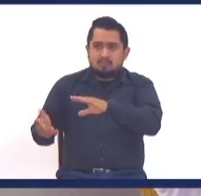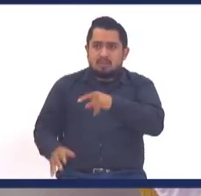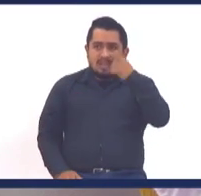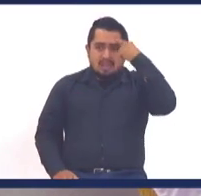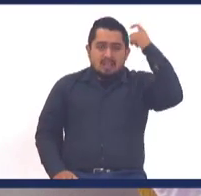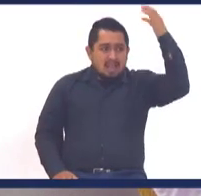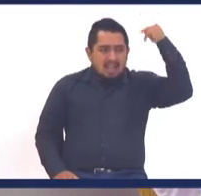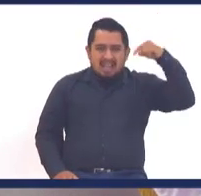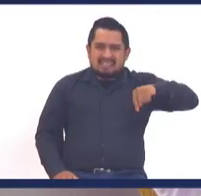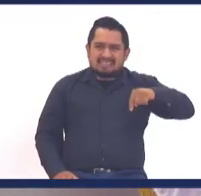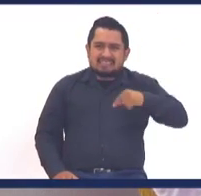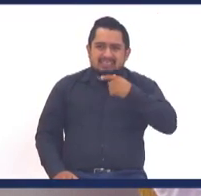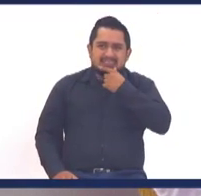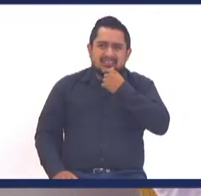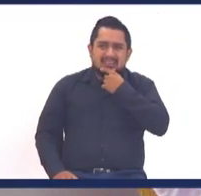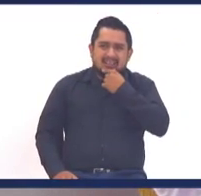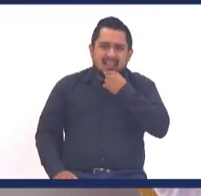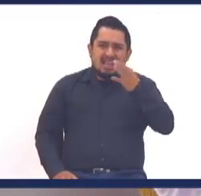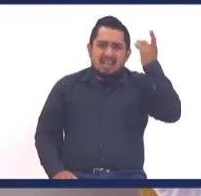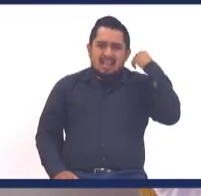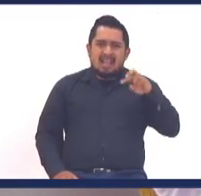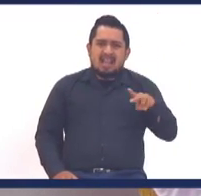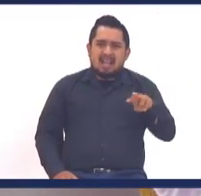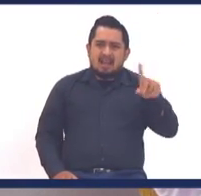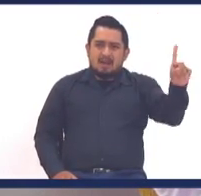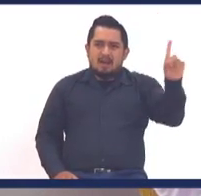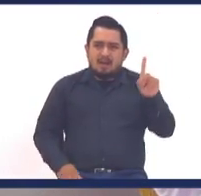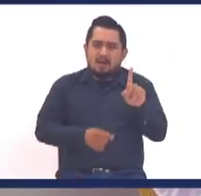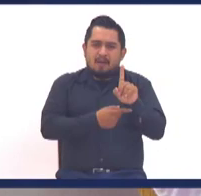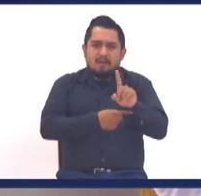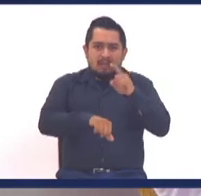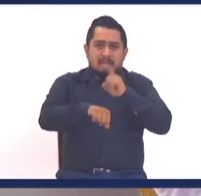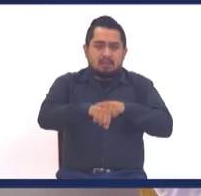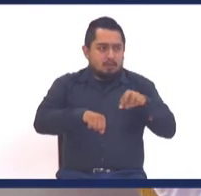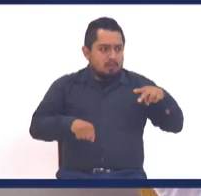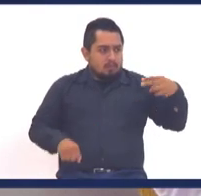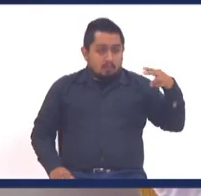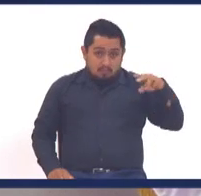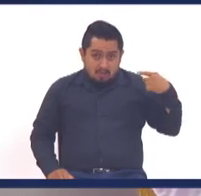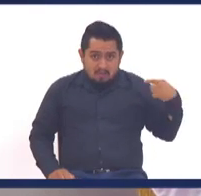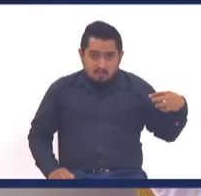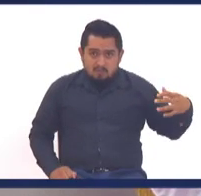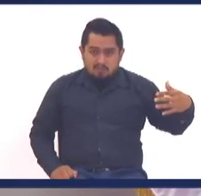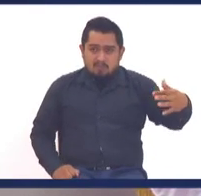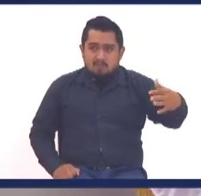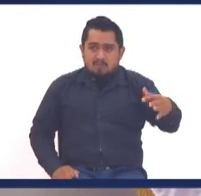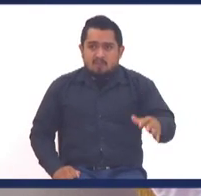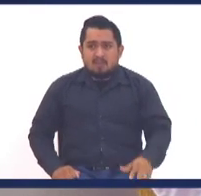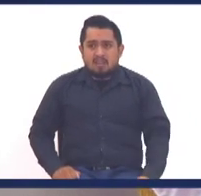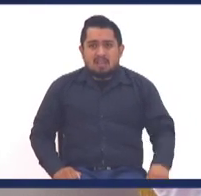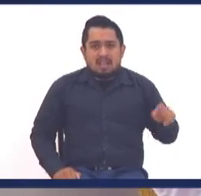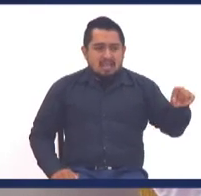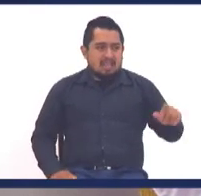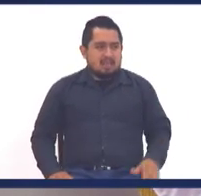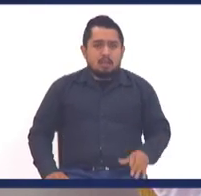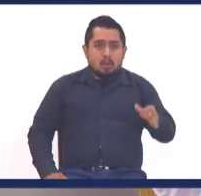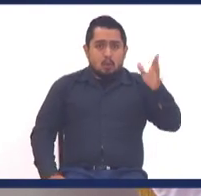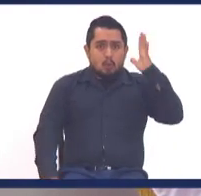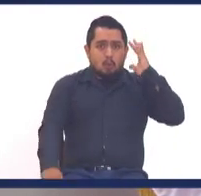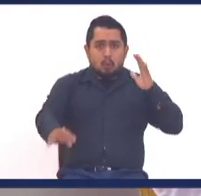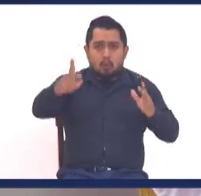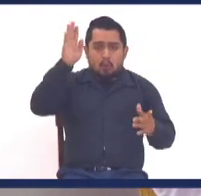recuerdo aquí en la iglesia un par de amigos que han tenido que aprender con el tiempo. Venían saliendo allá de Lourdes Colón